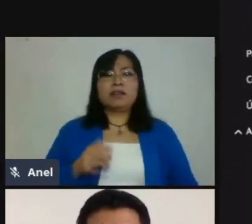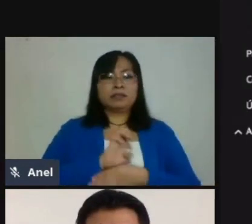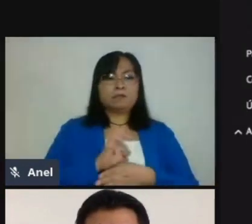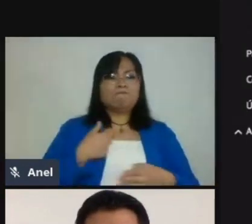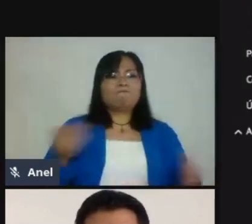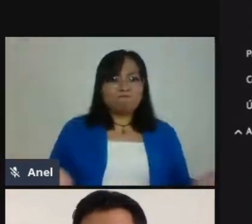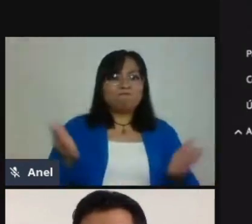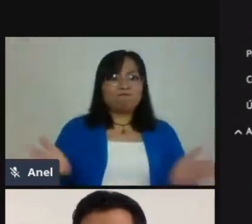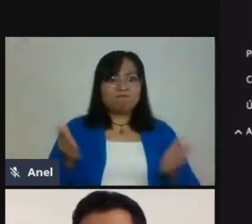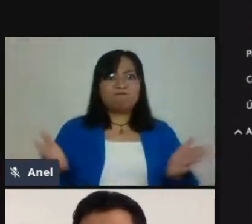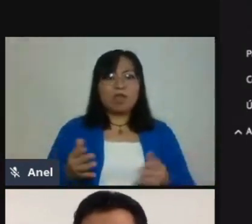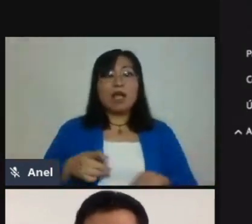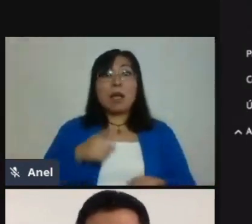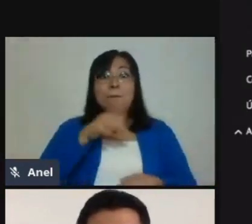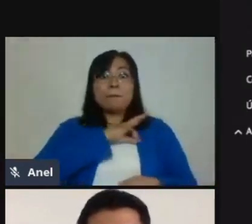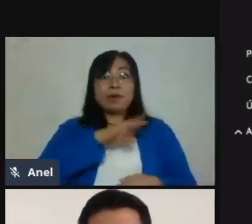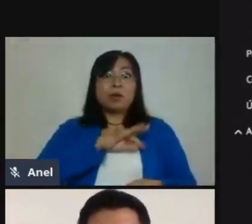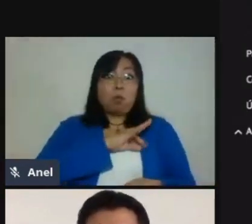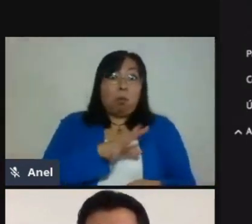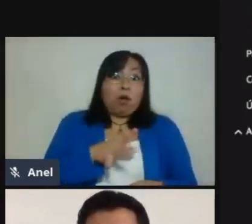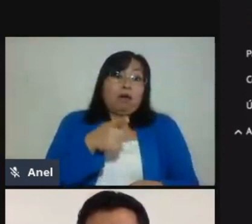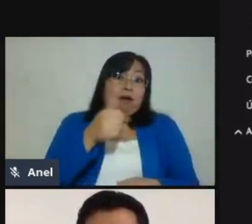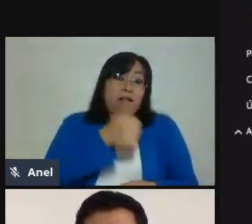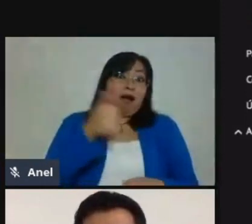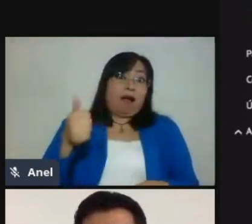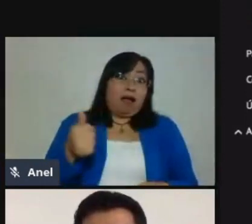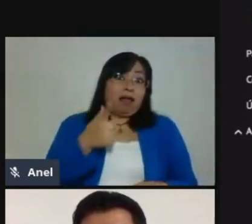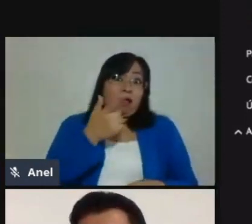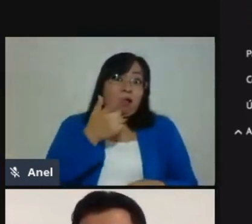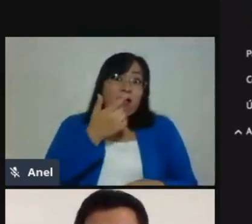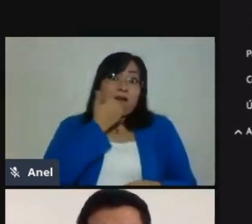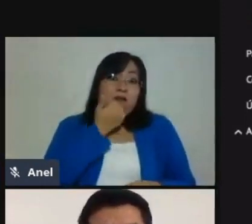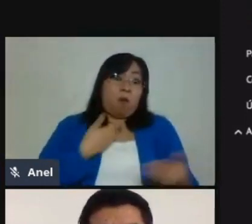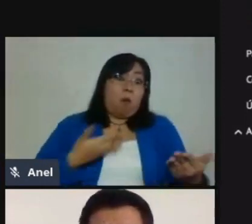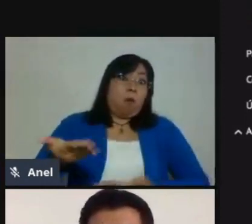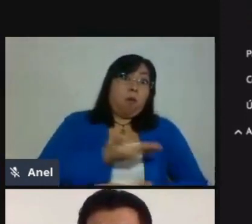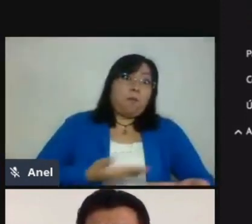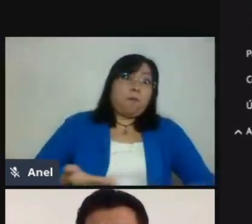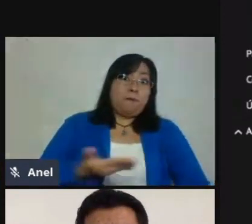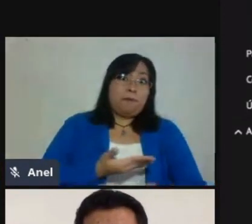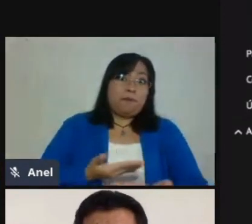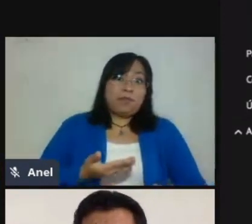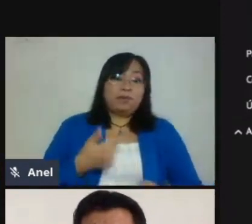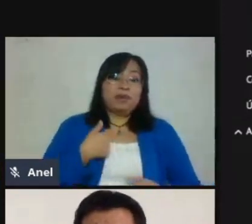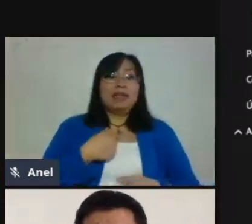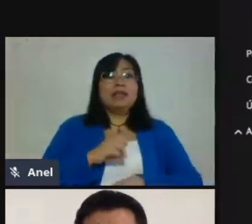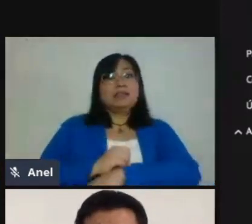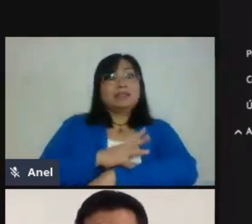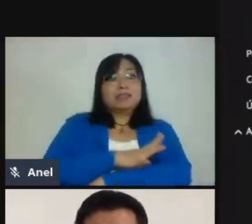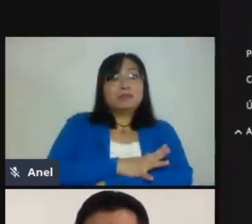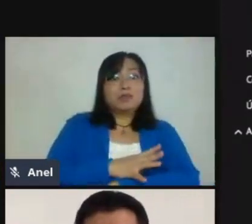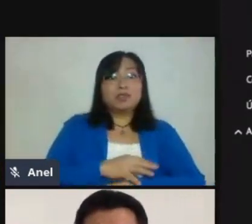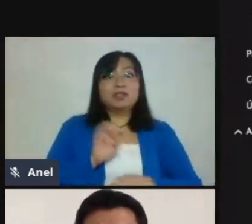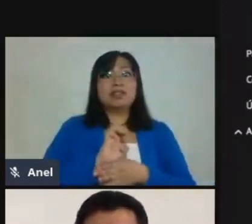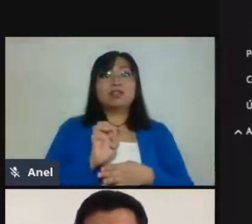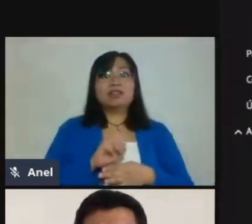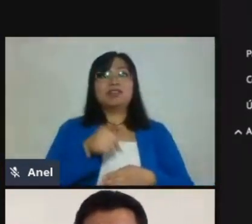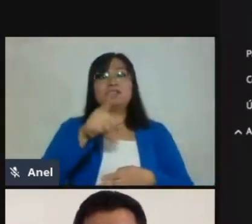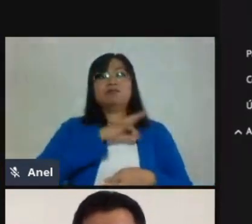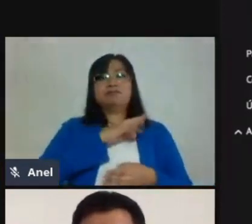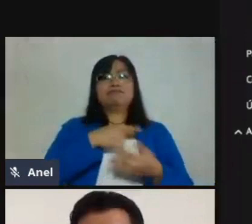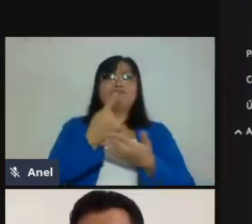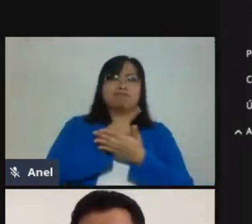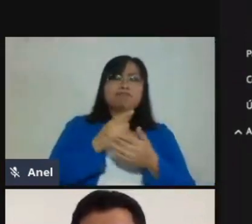hacer que los chicos compartan todos esos trabajos, todo eso que están sintiendo, que están viviendo, van a ser una generación